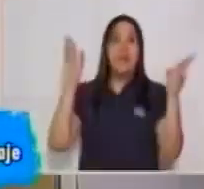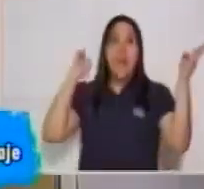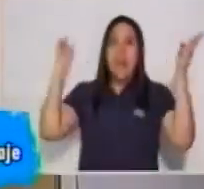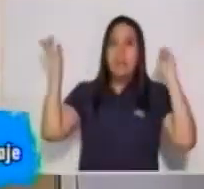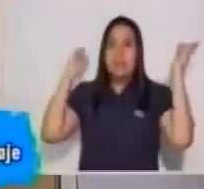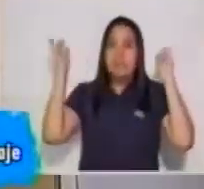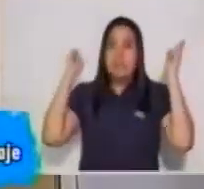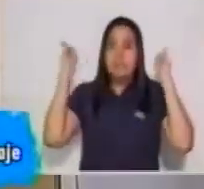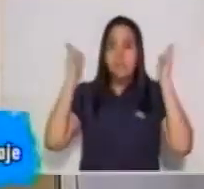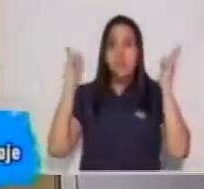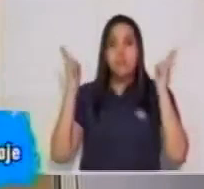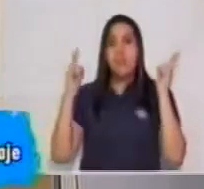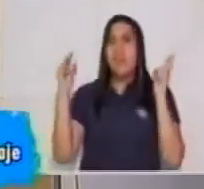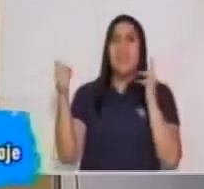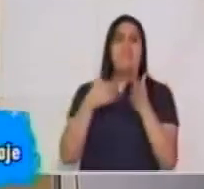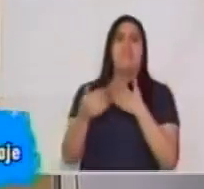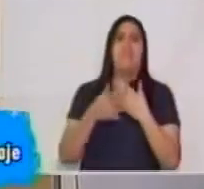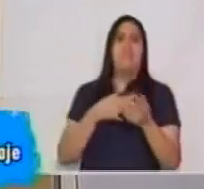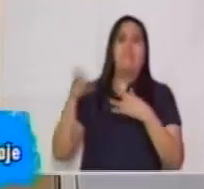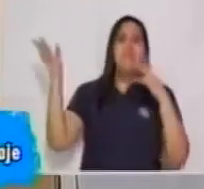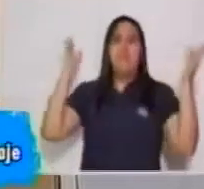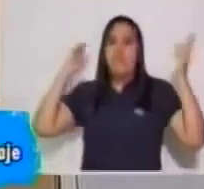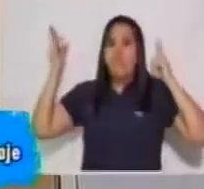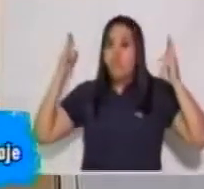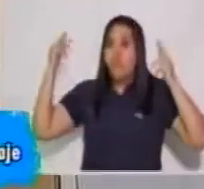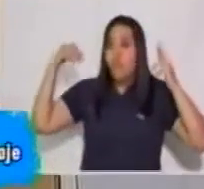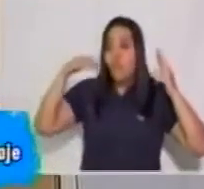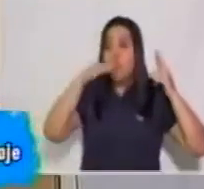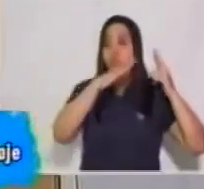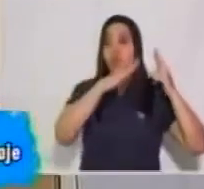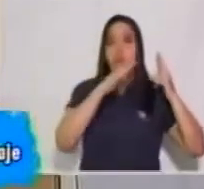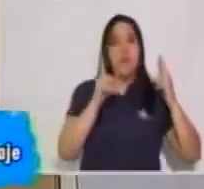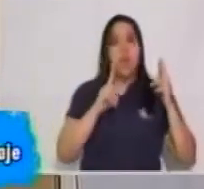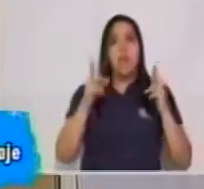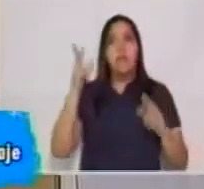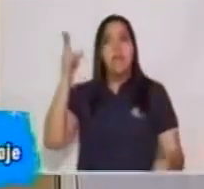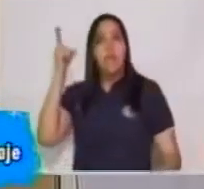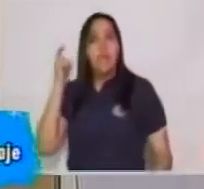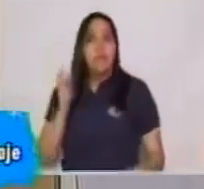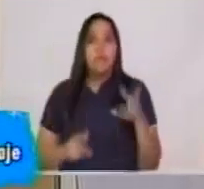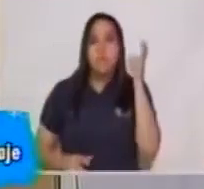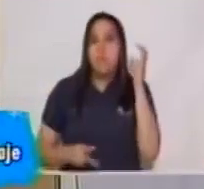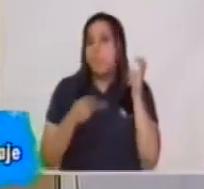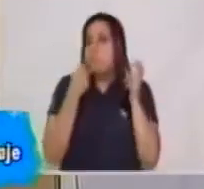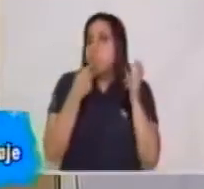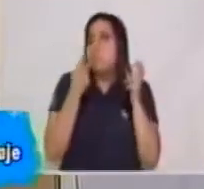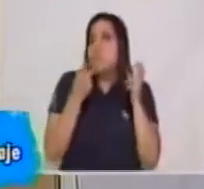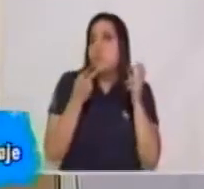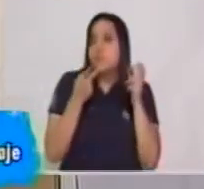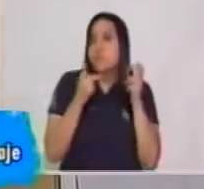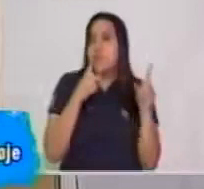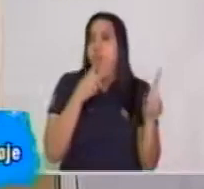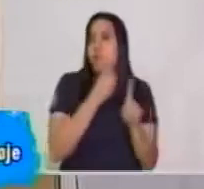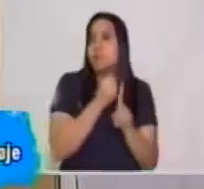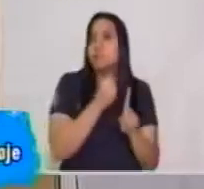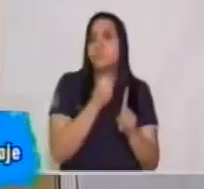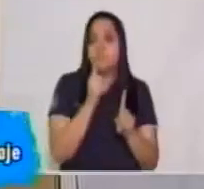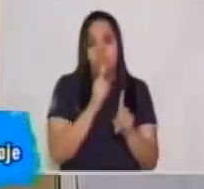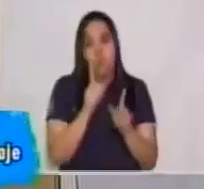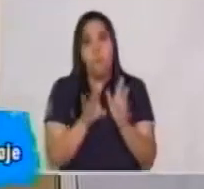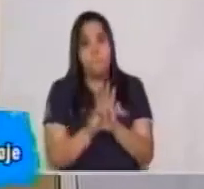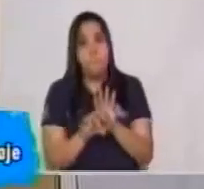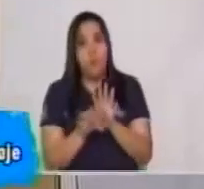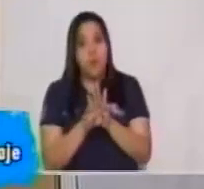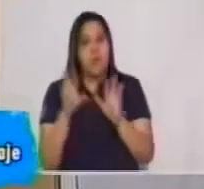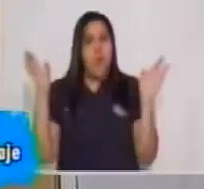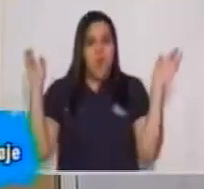sonido que se dé o escuchemos durante la comunicación y se interrumpa. Ruido puede ser que